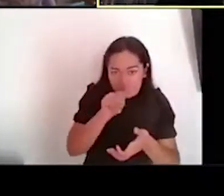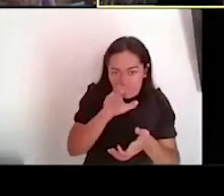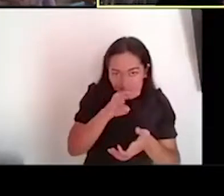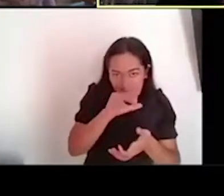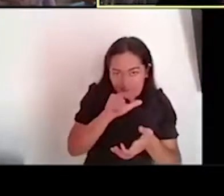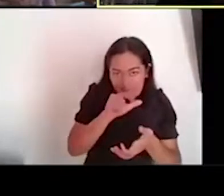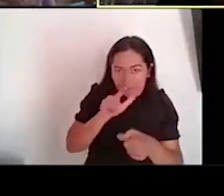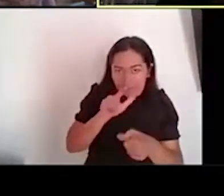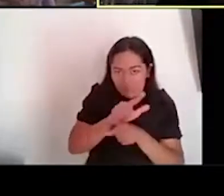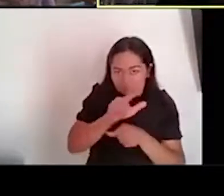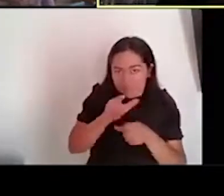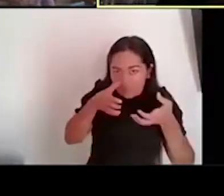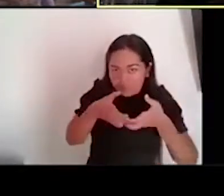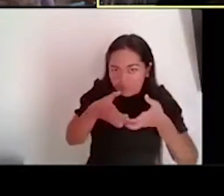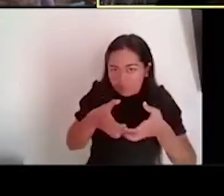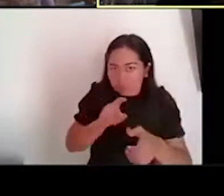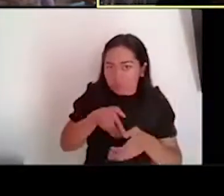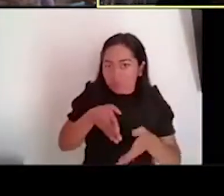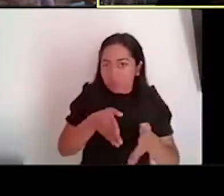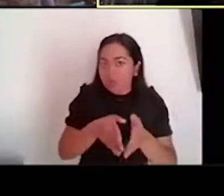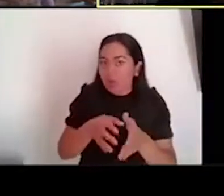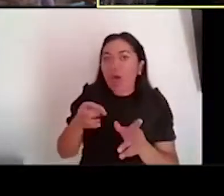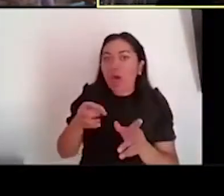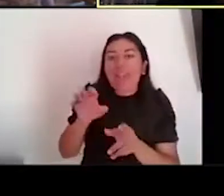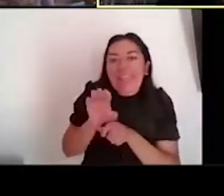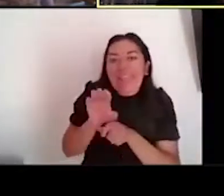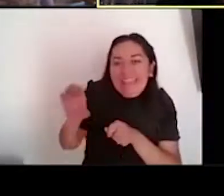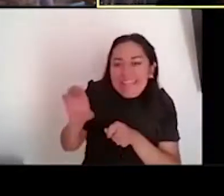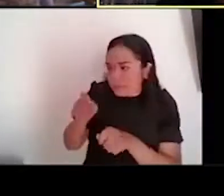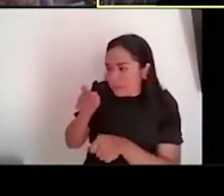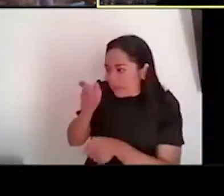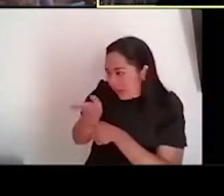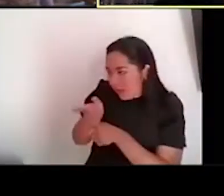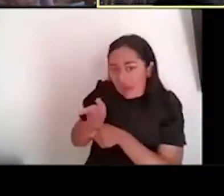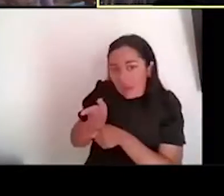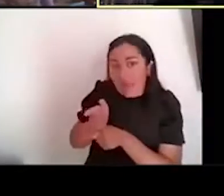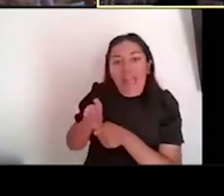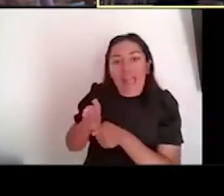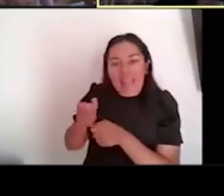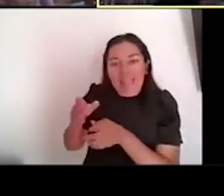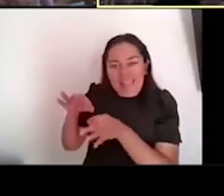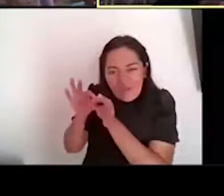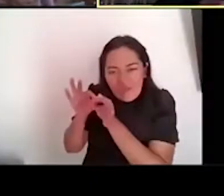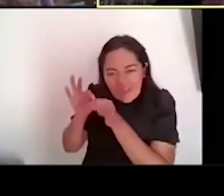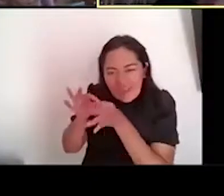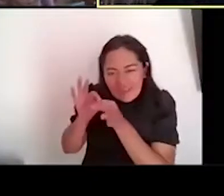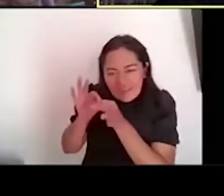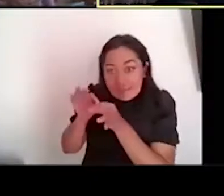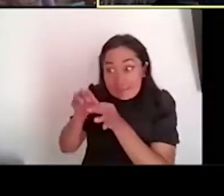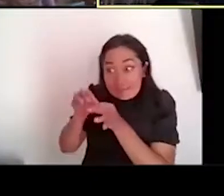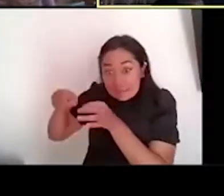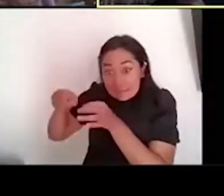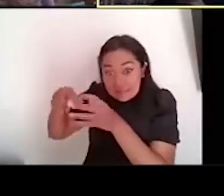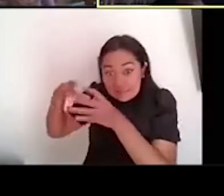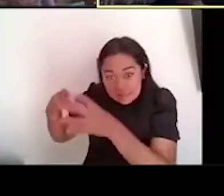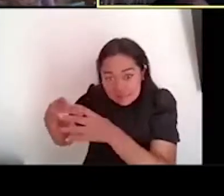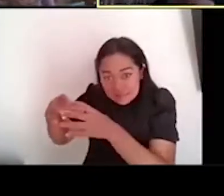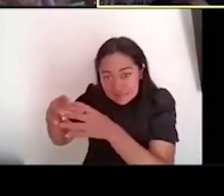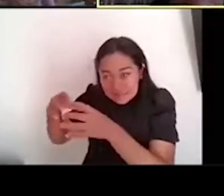hacia el este, está el adoratorio de, de Huitzilopochtli, el centro del Huitzilopochtli